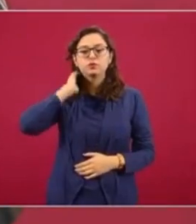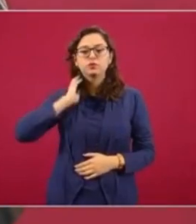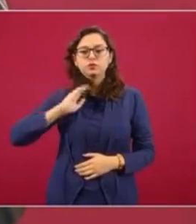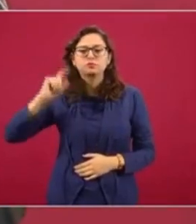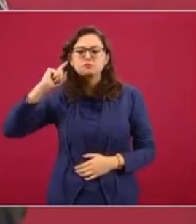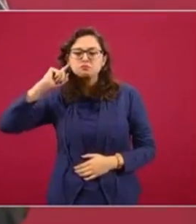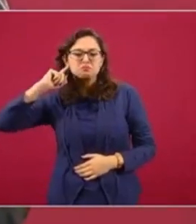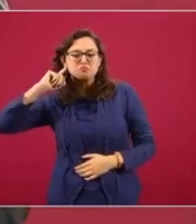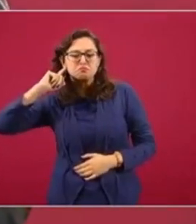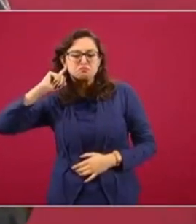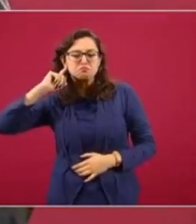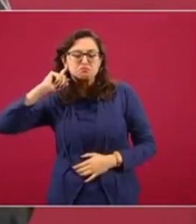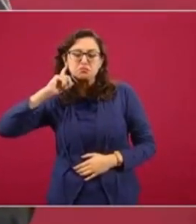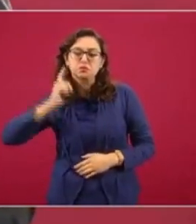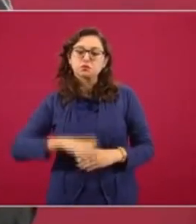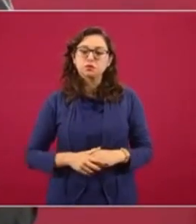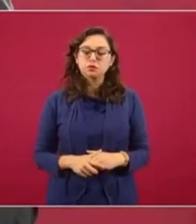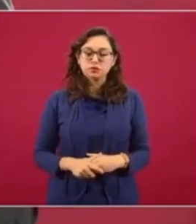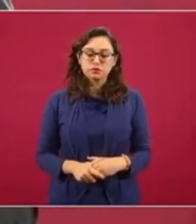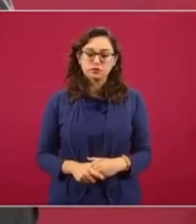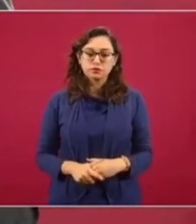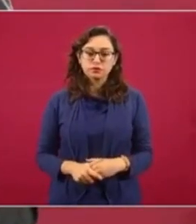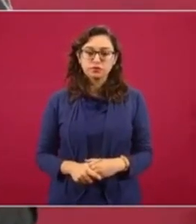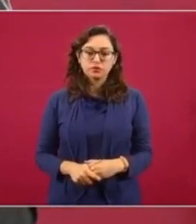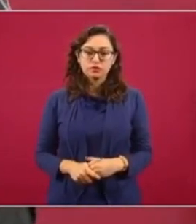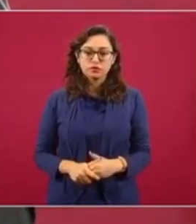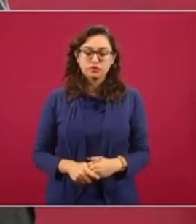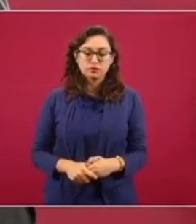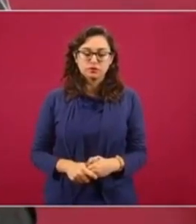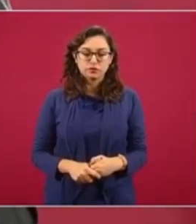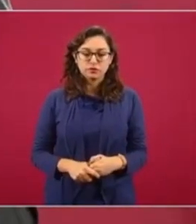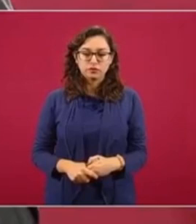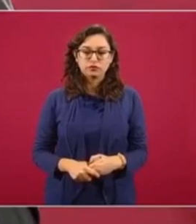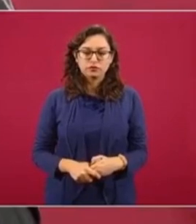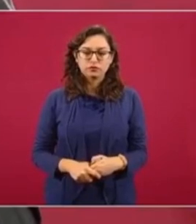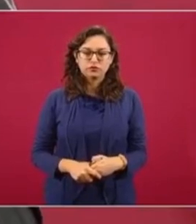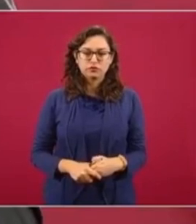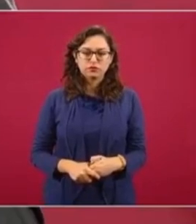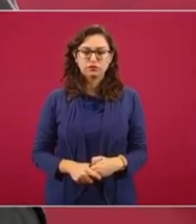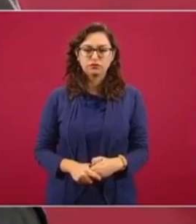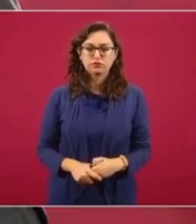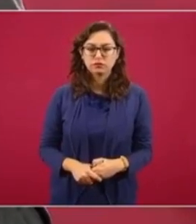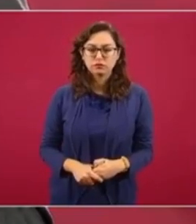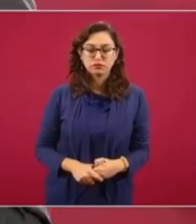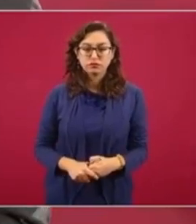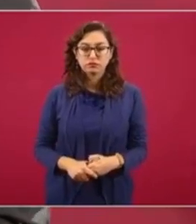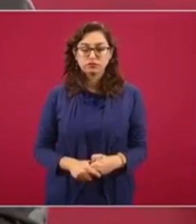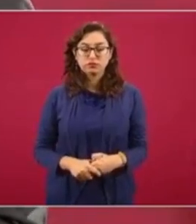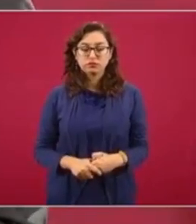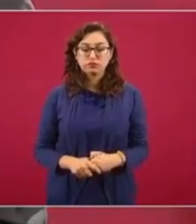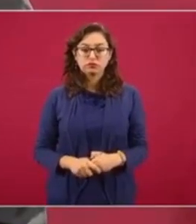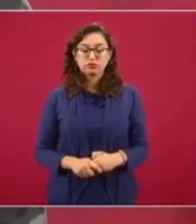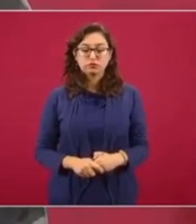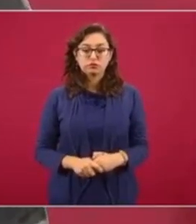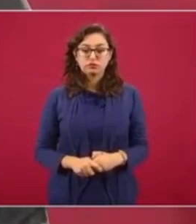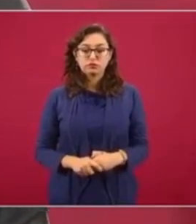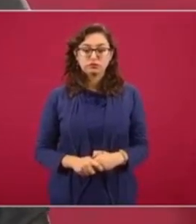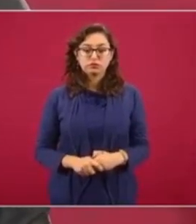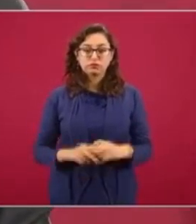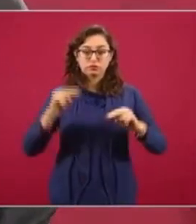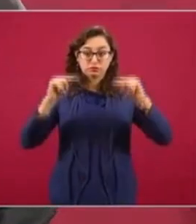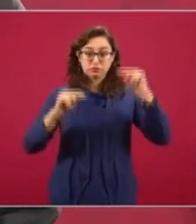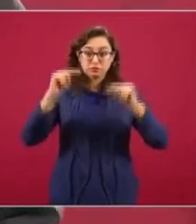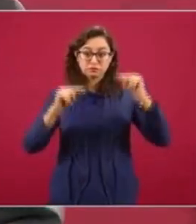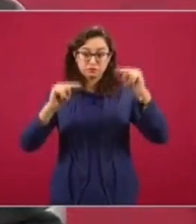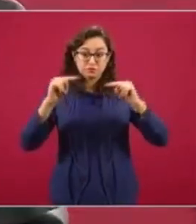enlaces, director general, subsecretario, secretario y presidente. Sí. De ahí para arriba. Pero va